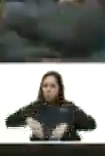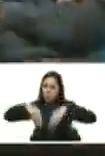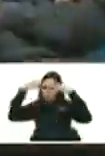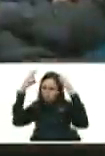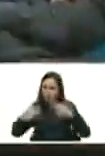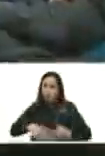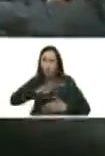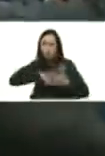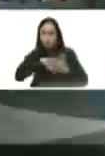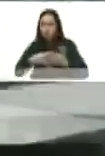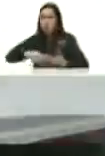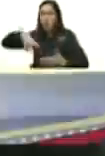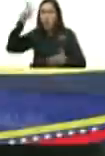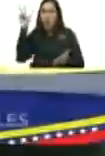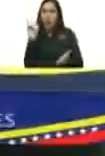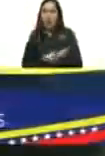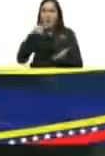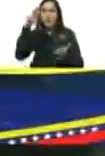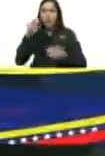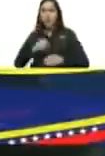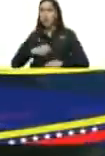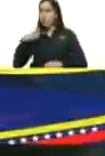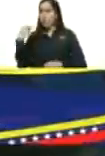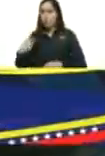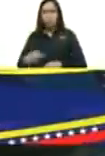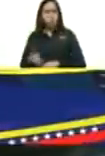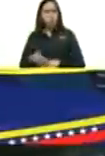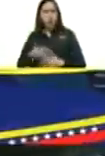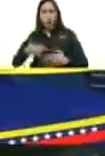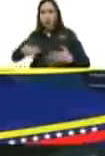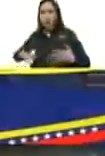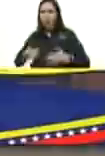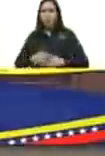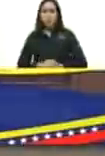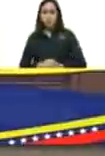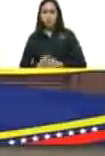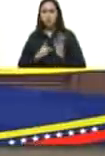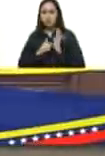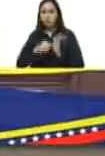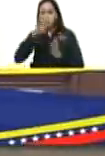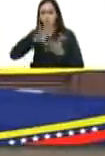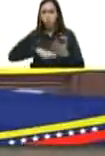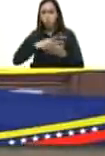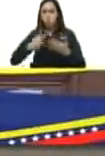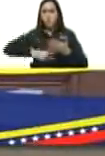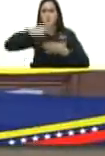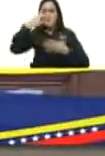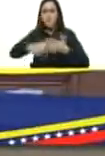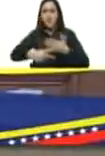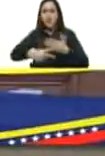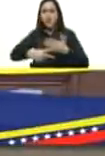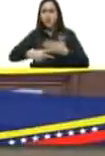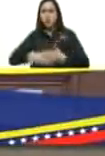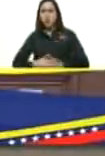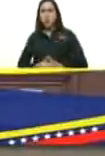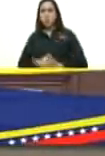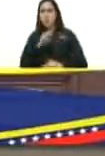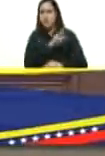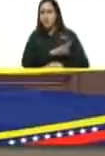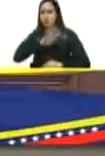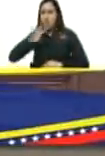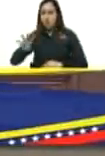al cronograma constitucional nunca ahí está el cronograma constitucional 29